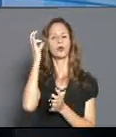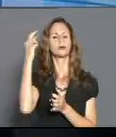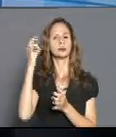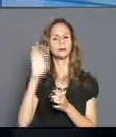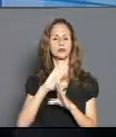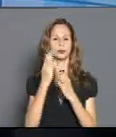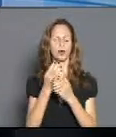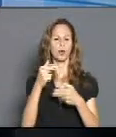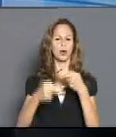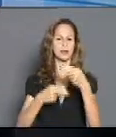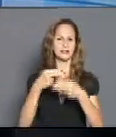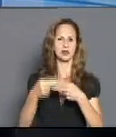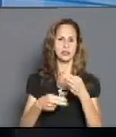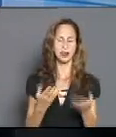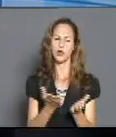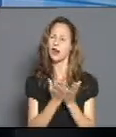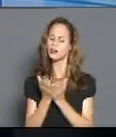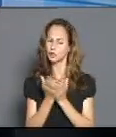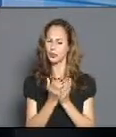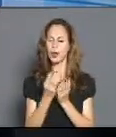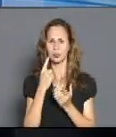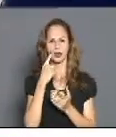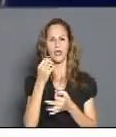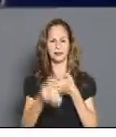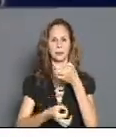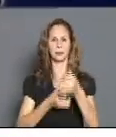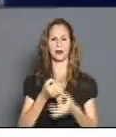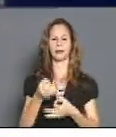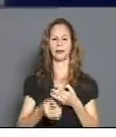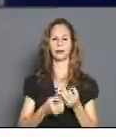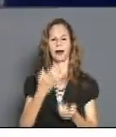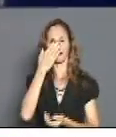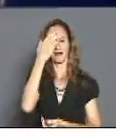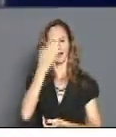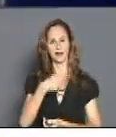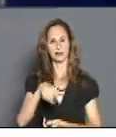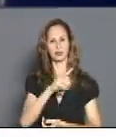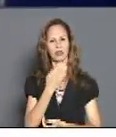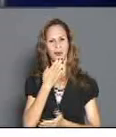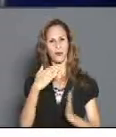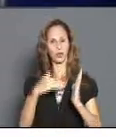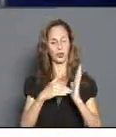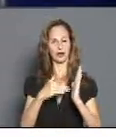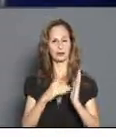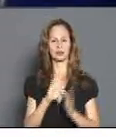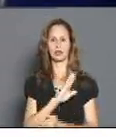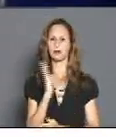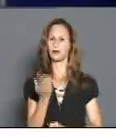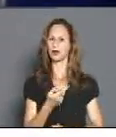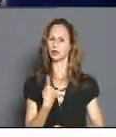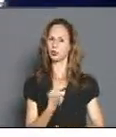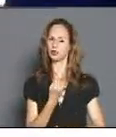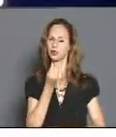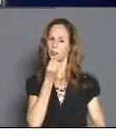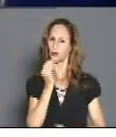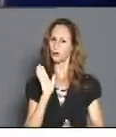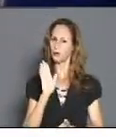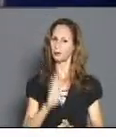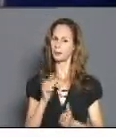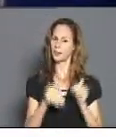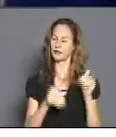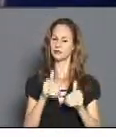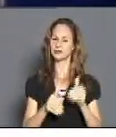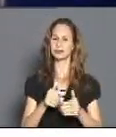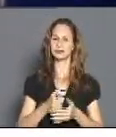la COVID-19. Todos sabemos, háblos un poco de este trabajo. Sí, muchísimas gracias, buenas tardes para todos y bueno, gracias por la oportunidad de estar acá con ustedes.